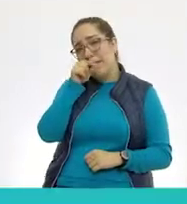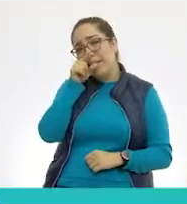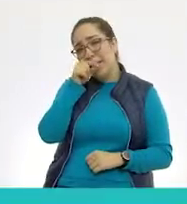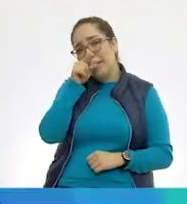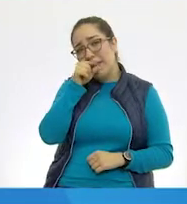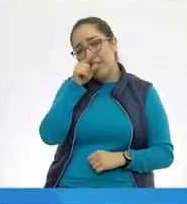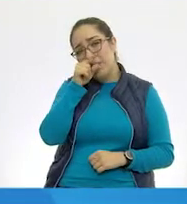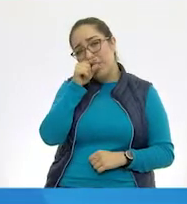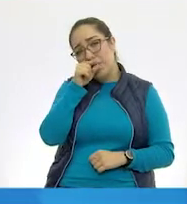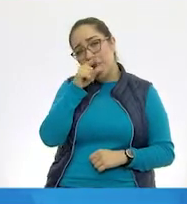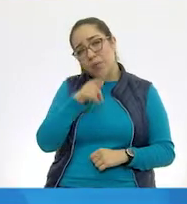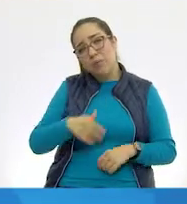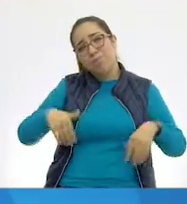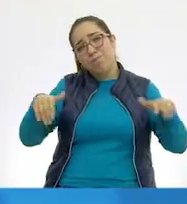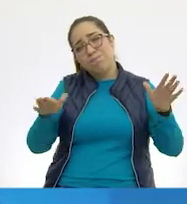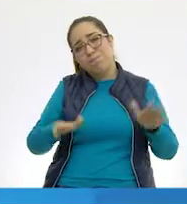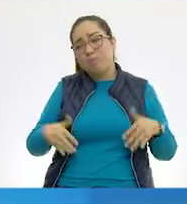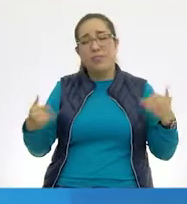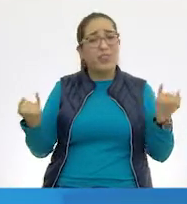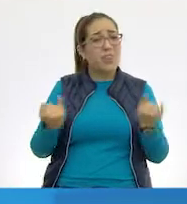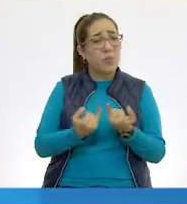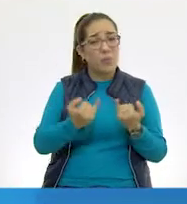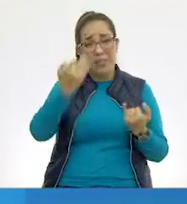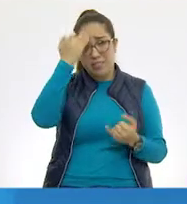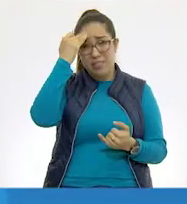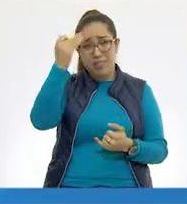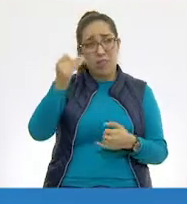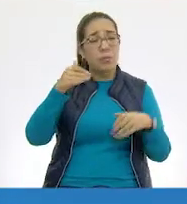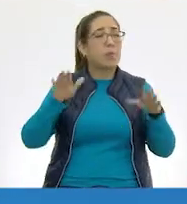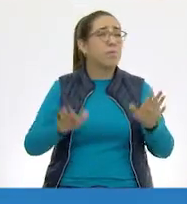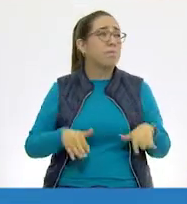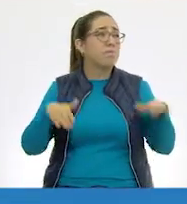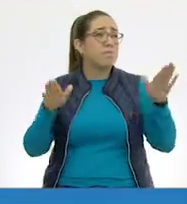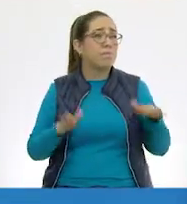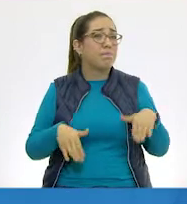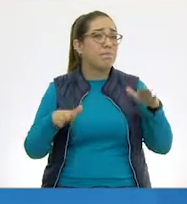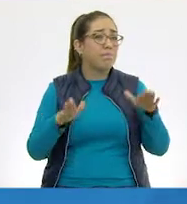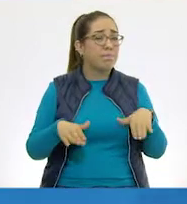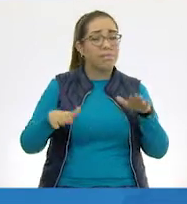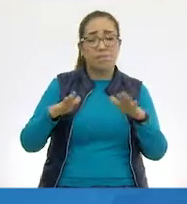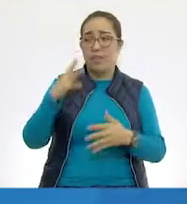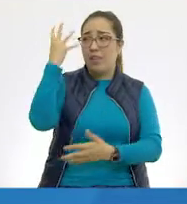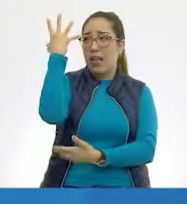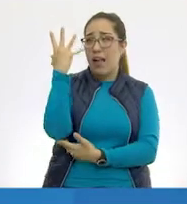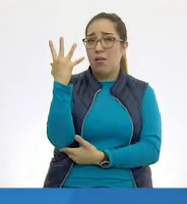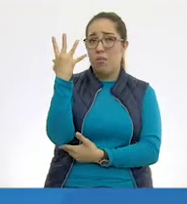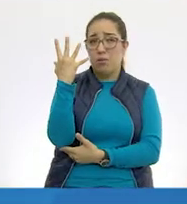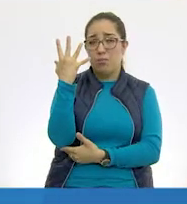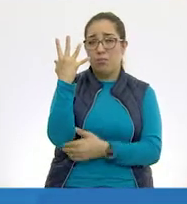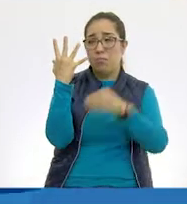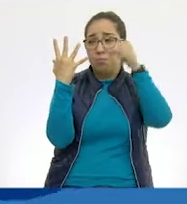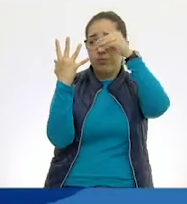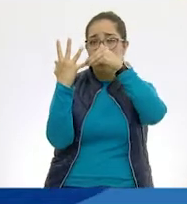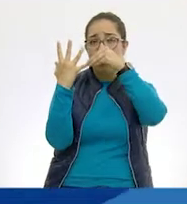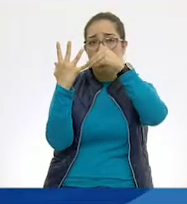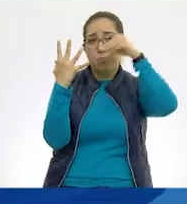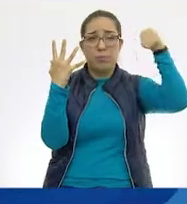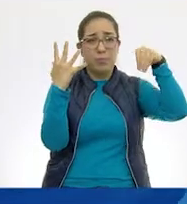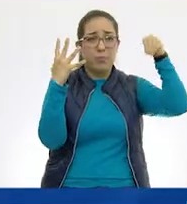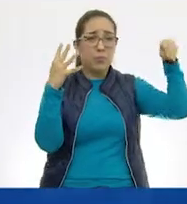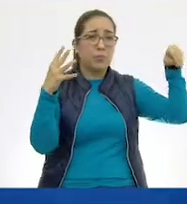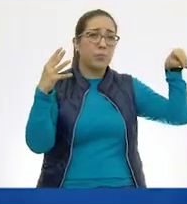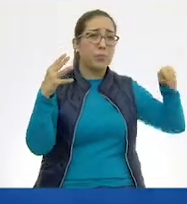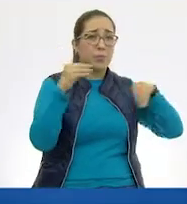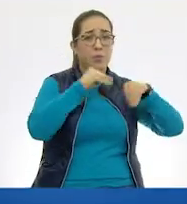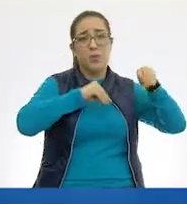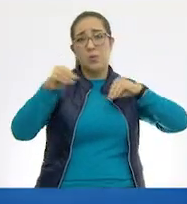tenemos ahí? Es igual. Se la pasa volando todo el tiempo y cambiando de árbol y luego moviéndose a otro lado y buscando comida